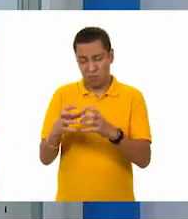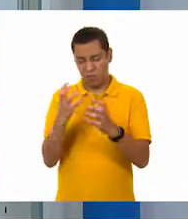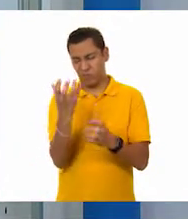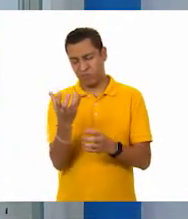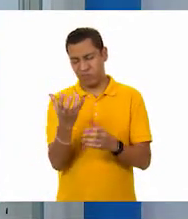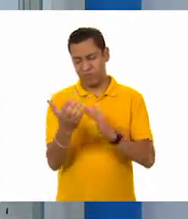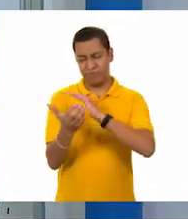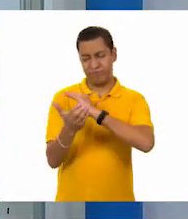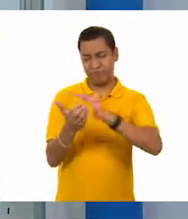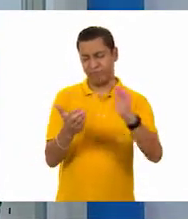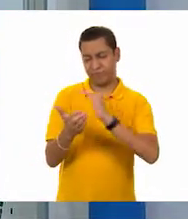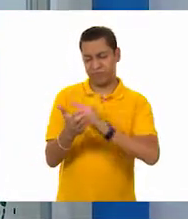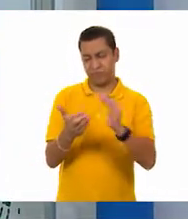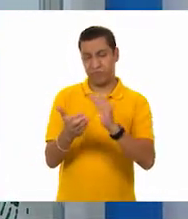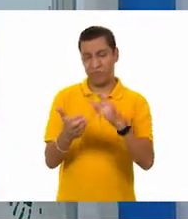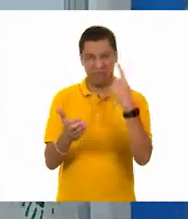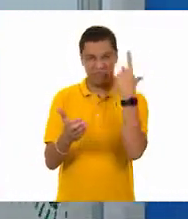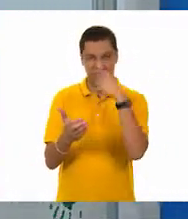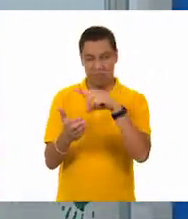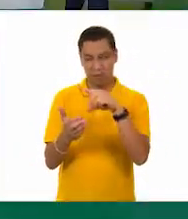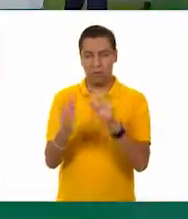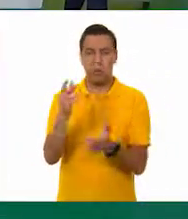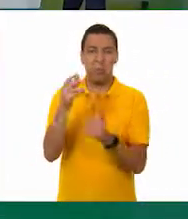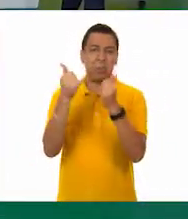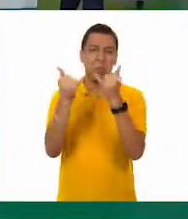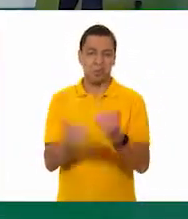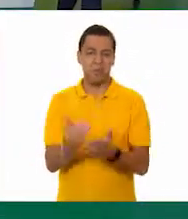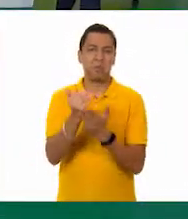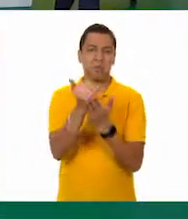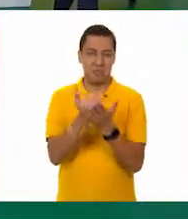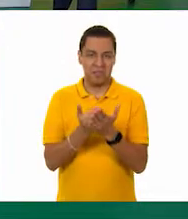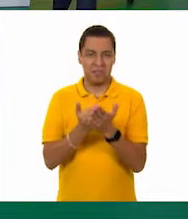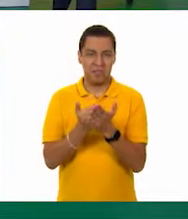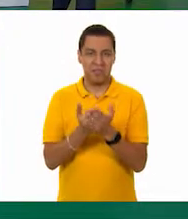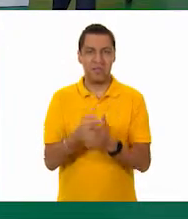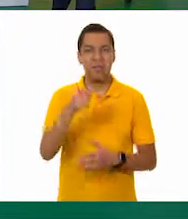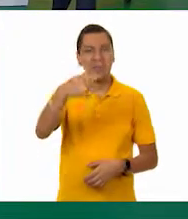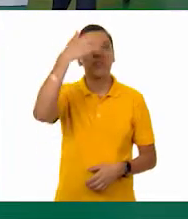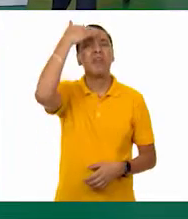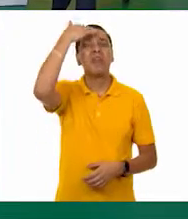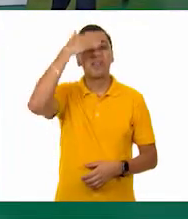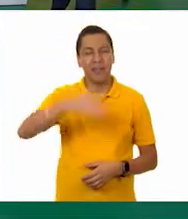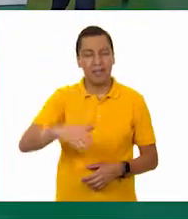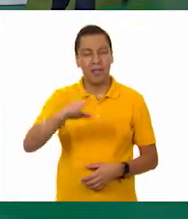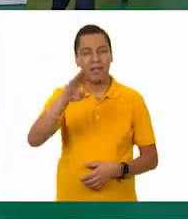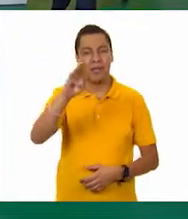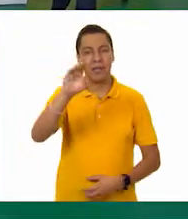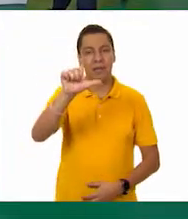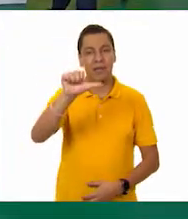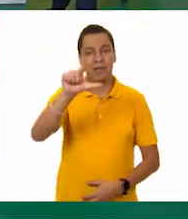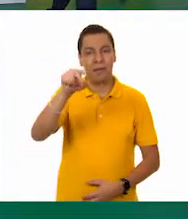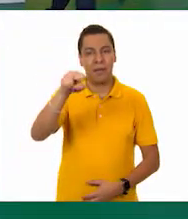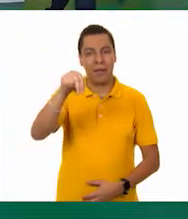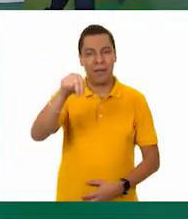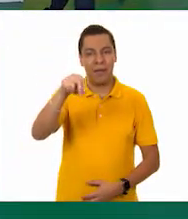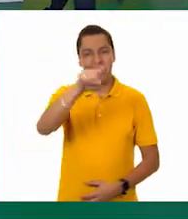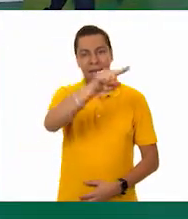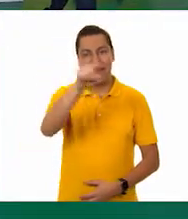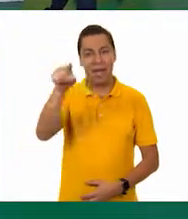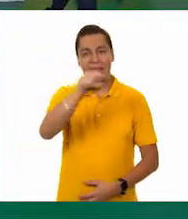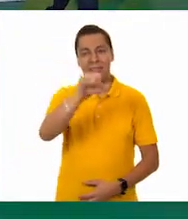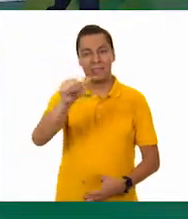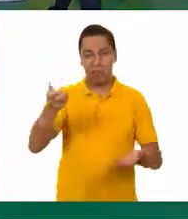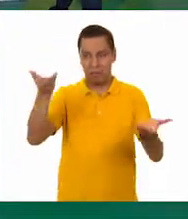sí, cierto. Sí. muy cierto, sí. Muy bien, pero como tal, ya sabemos nosotros utilizar nuestro instrumento, en este caso, para